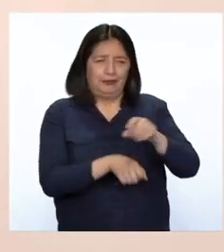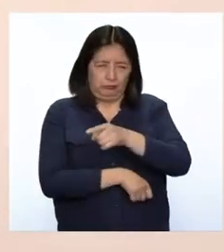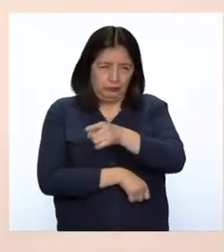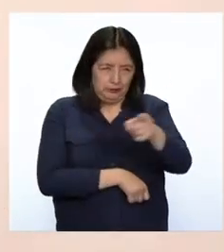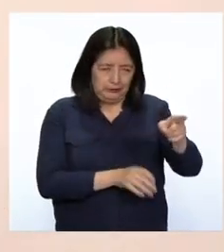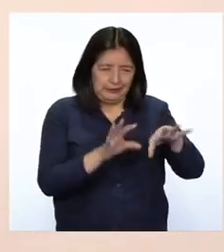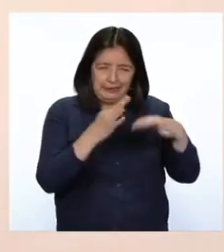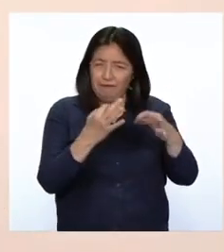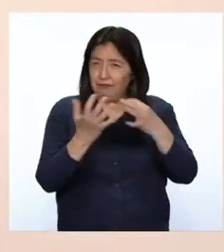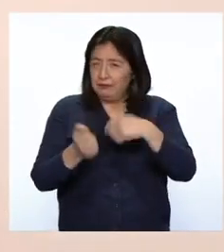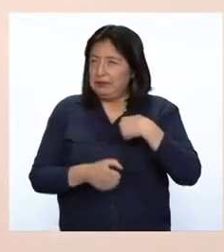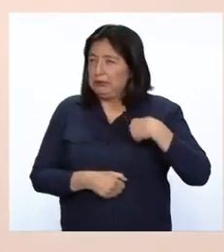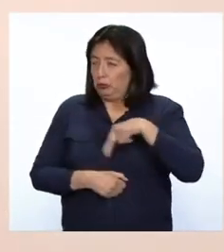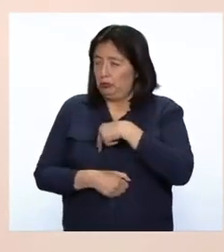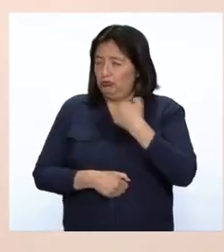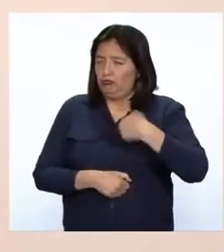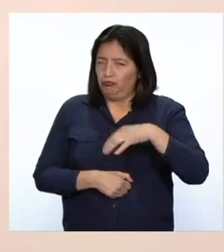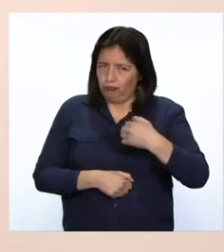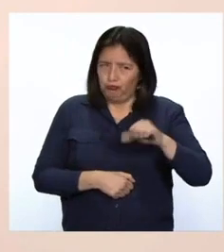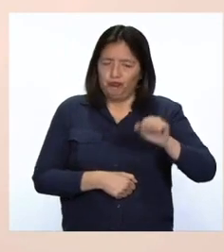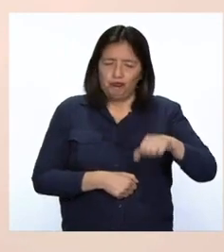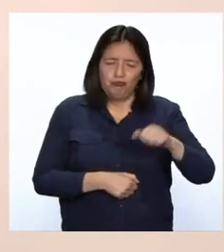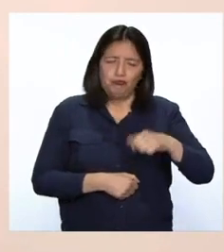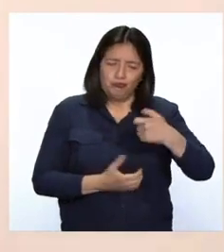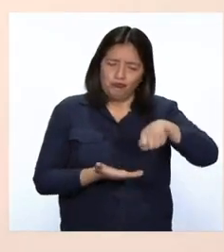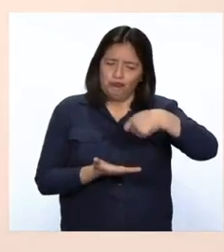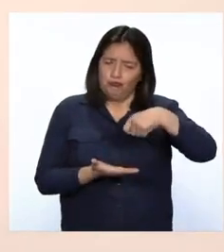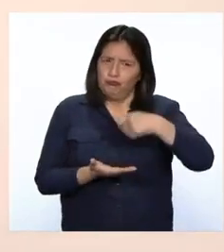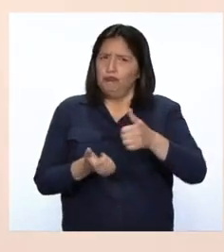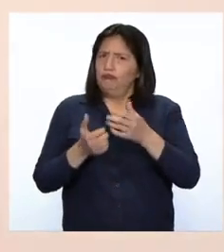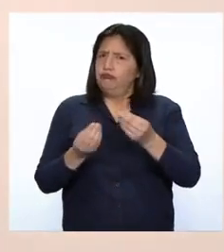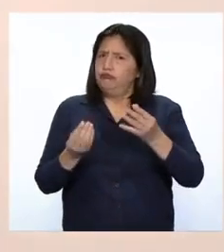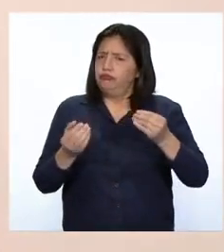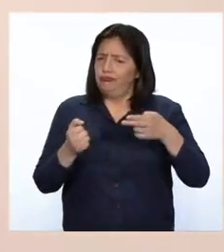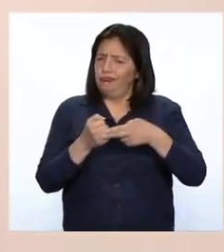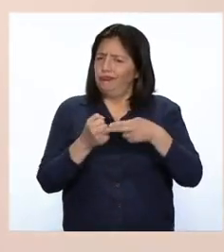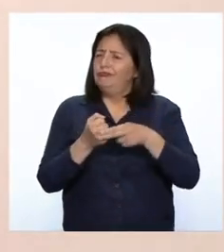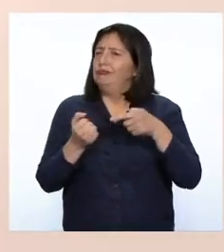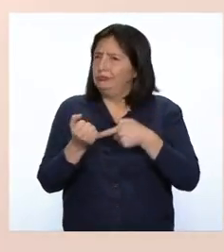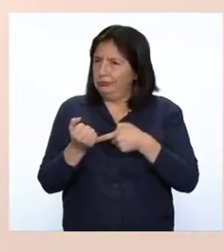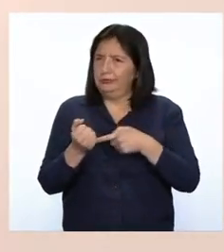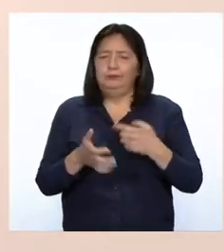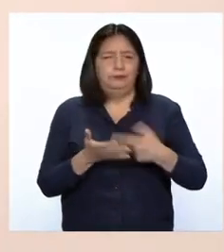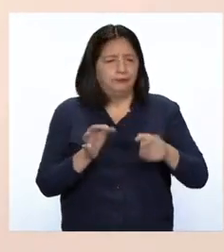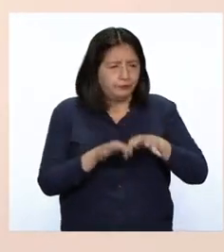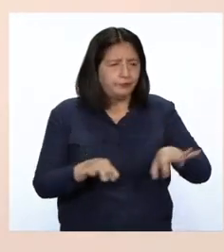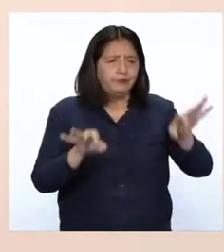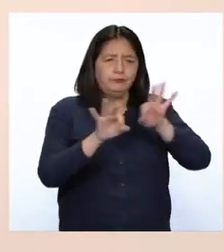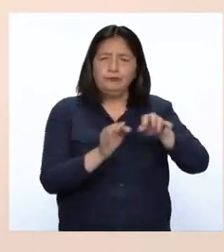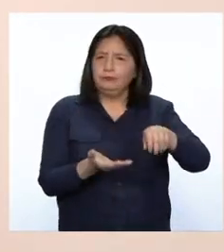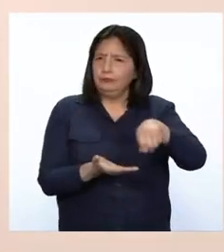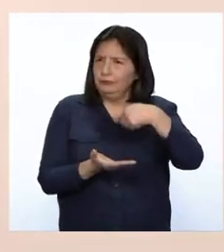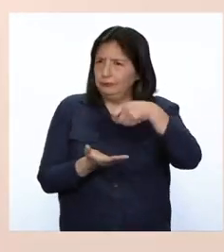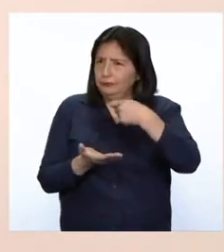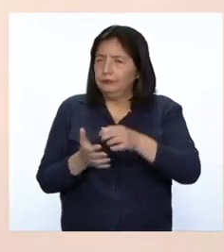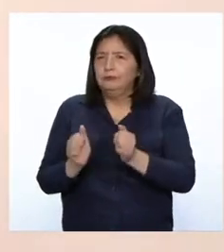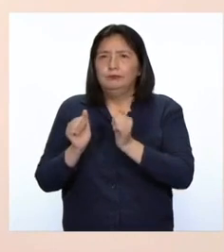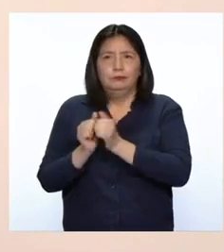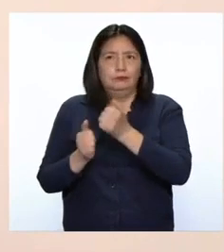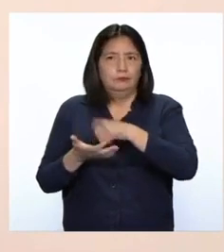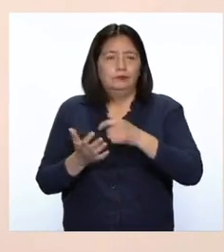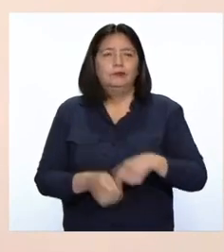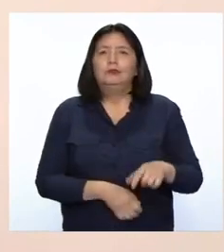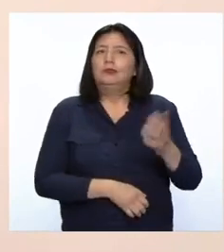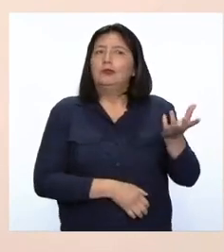todos en familia nos preocupemos por consumir una dieta rica en hierro. Además, es importante comer alimentos acompañados con